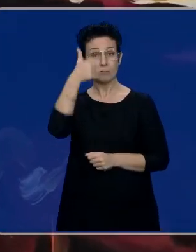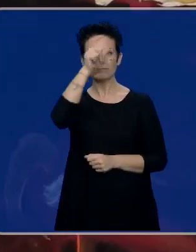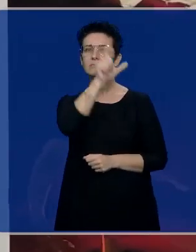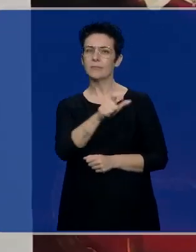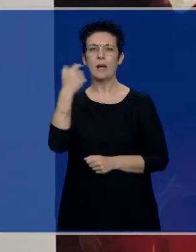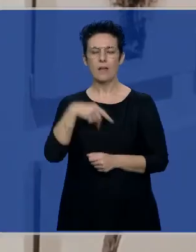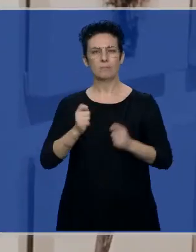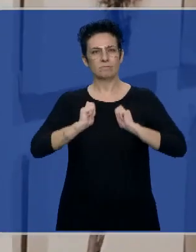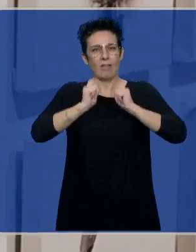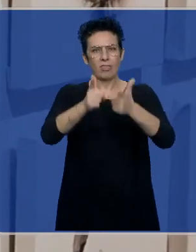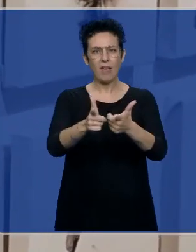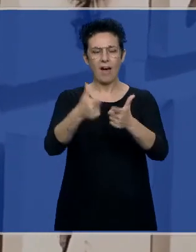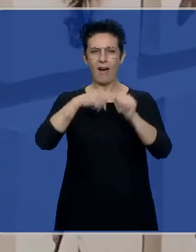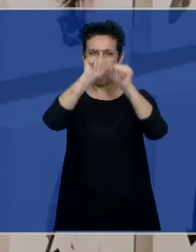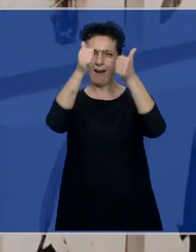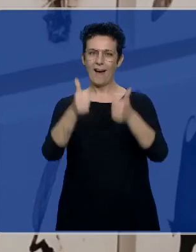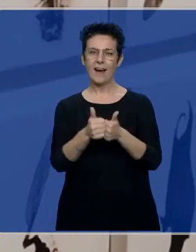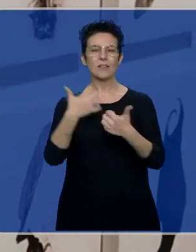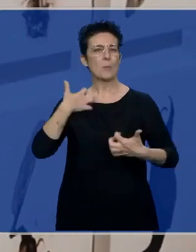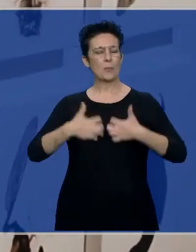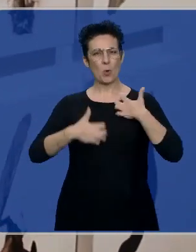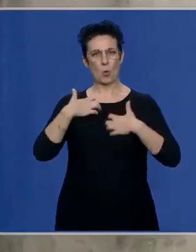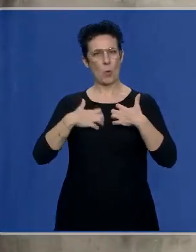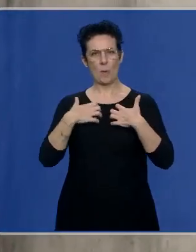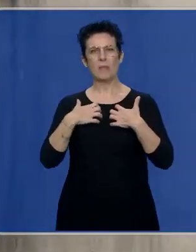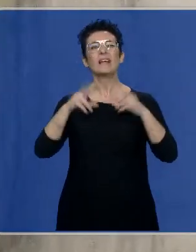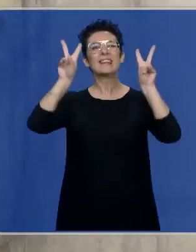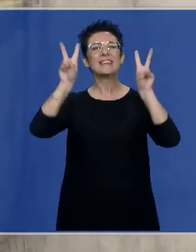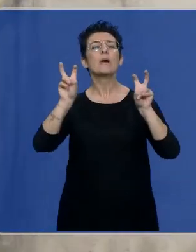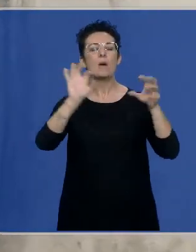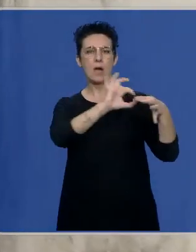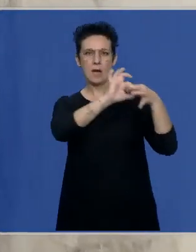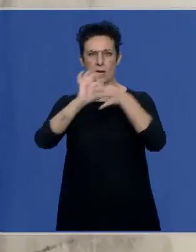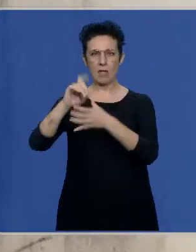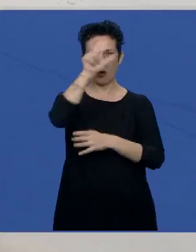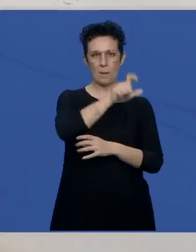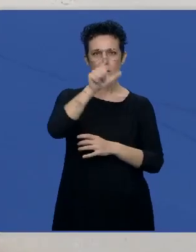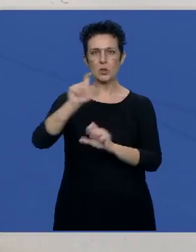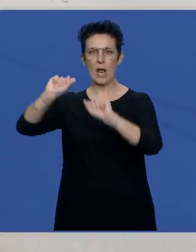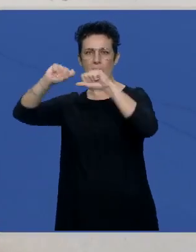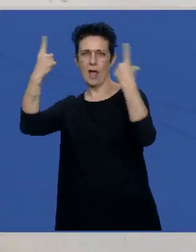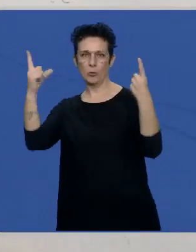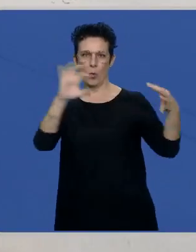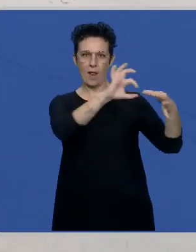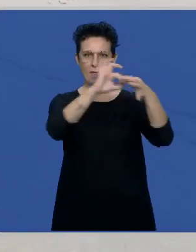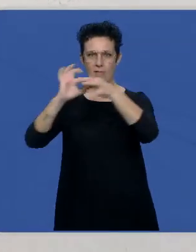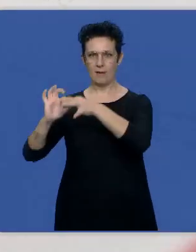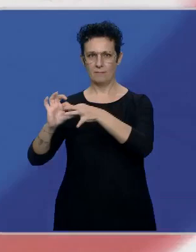a través de su arte una de sus grandes preocupaciones, la relación del hombre con el entorno y la naturaleza.